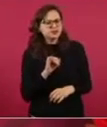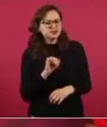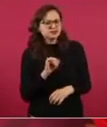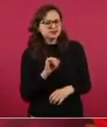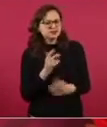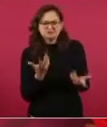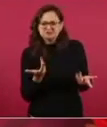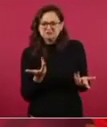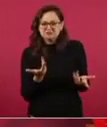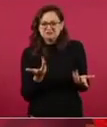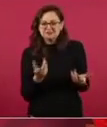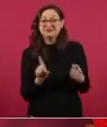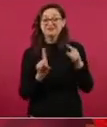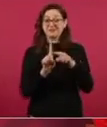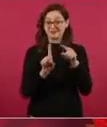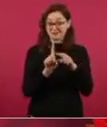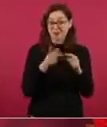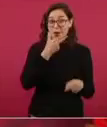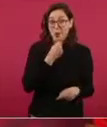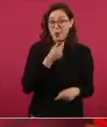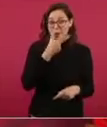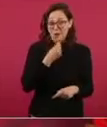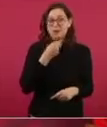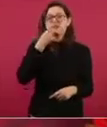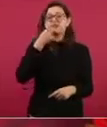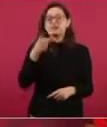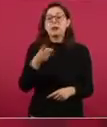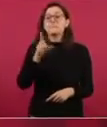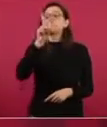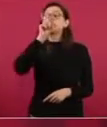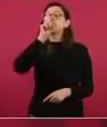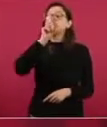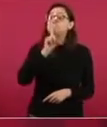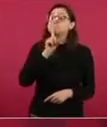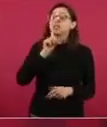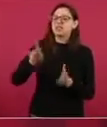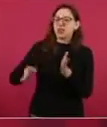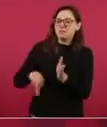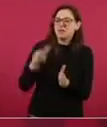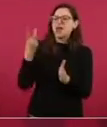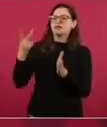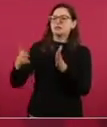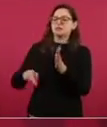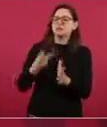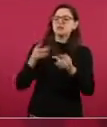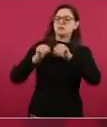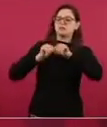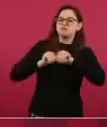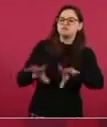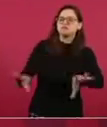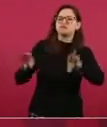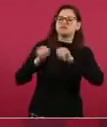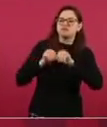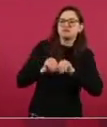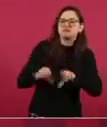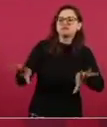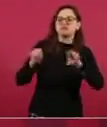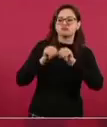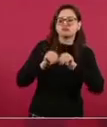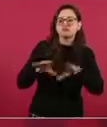Decía que una mentira que se repetía muchas veces podía convertirse en verdad.